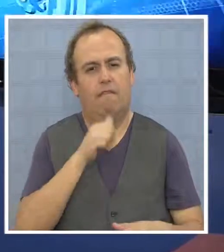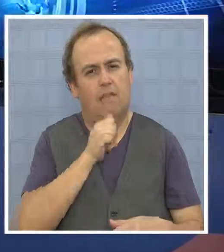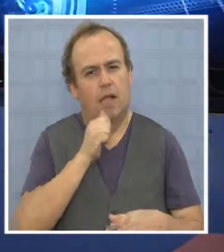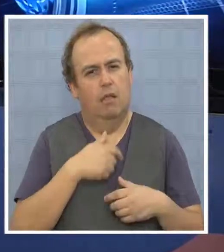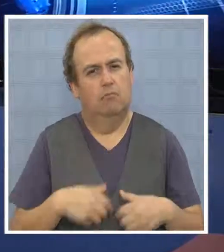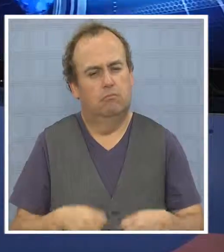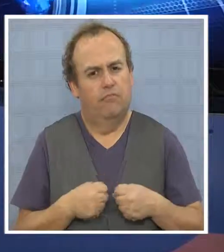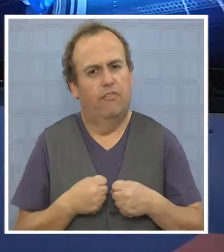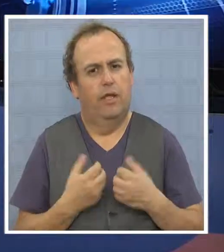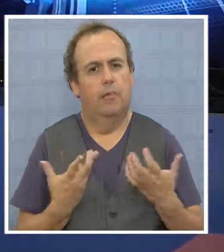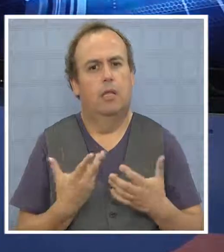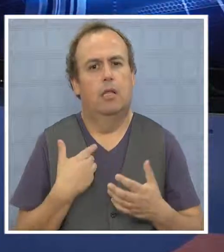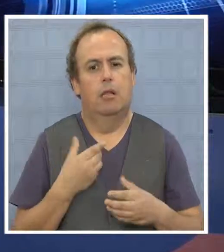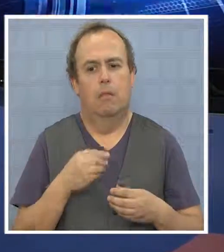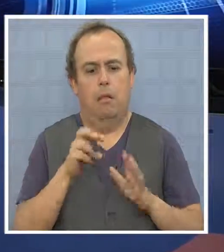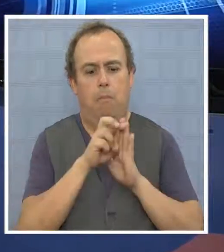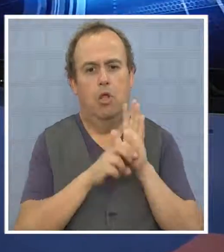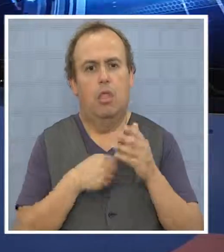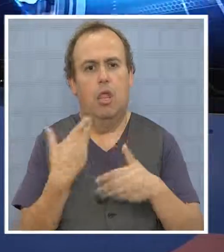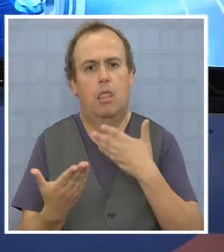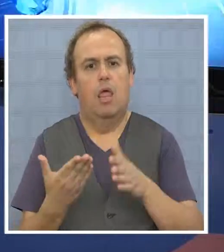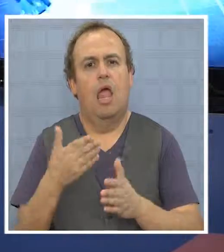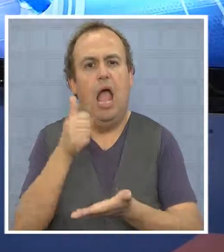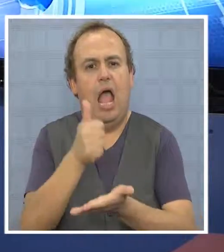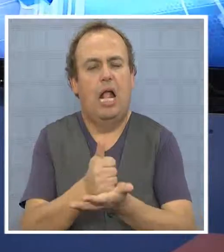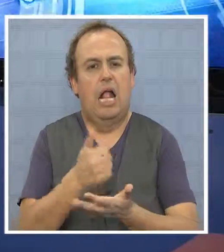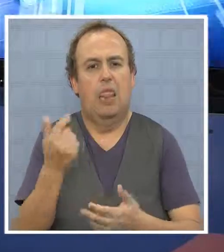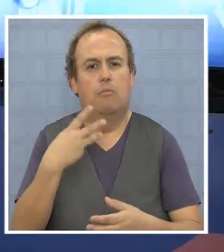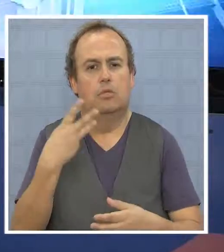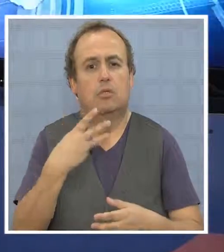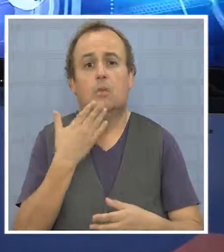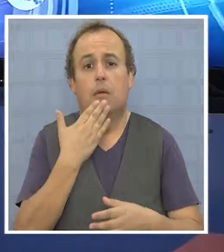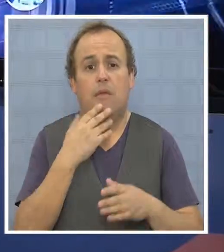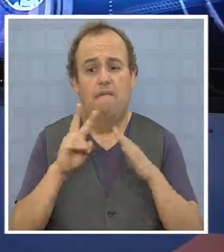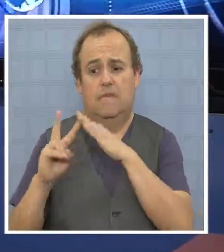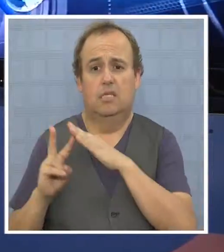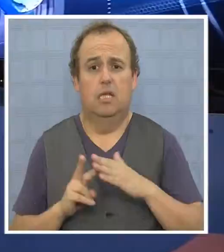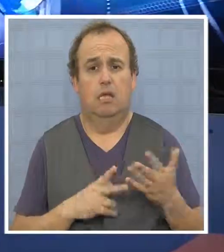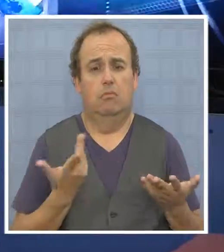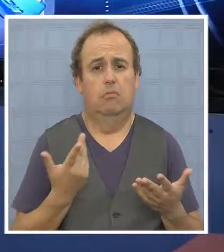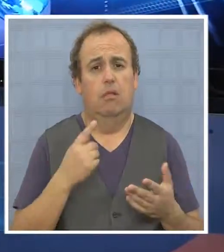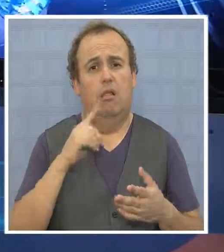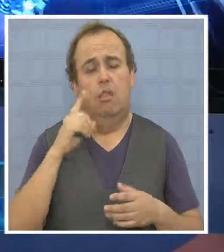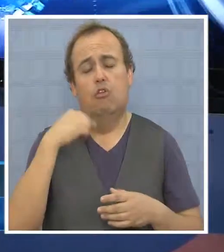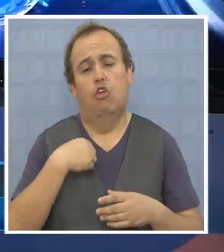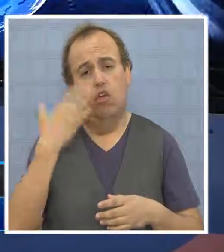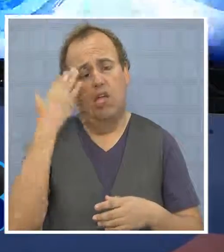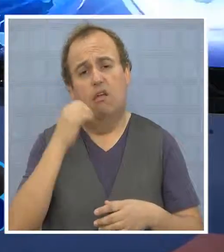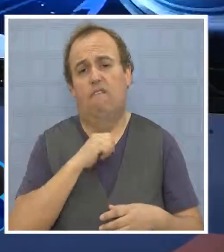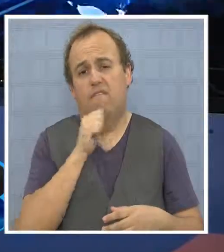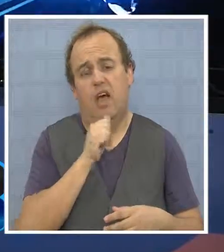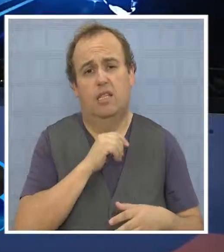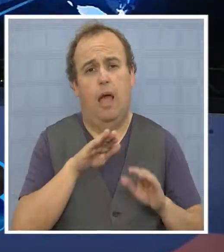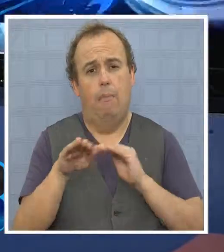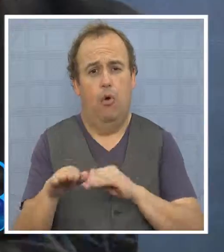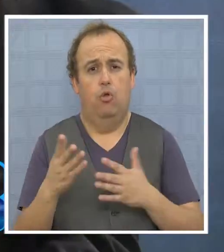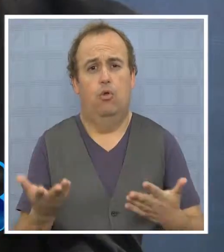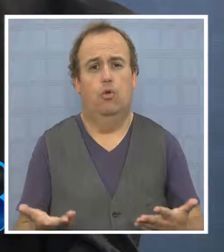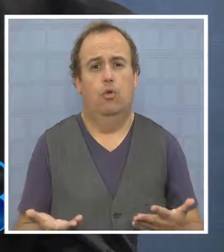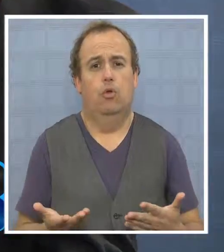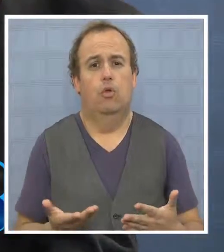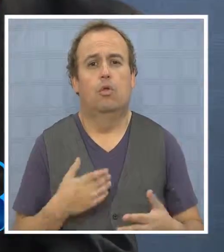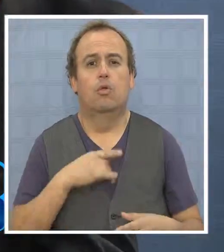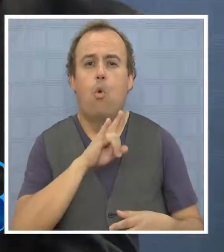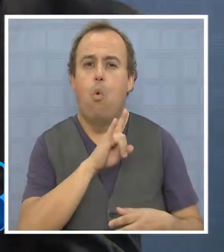para haber dicho, bueno, seamos más equilibrados. Si cuando tú no le das proyectos a la alcaldía de Iquique, afectas a los vecinos también. Yo creo que ahí ha faltado. ¿No hay problema